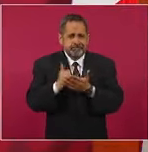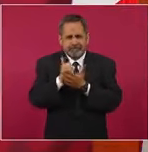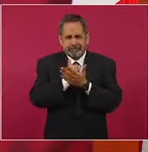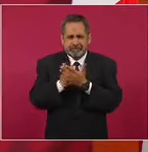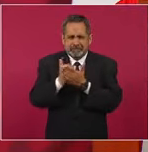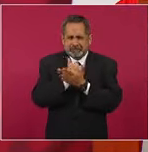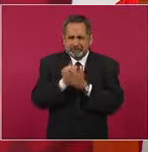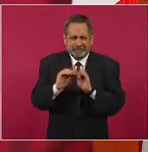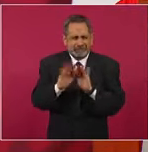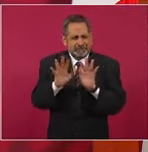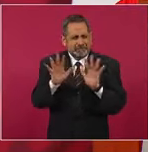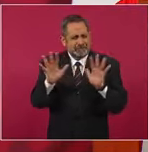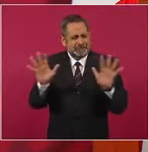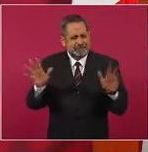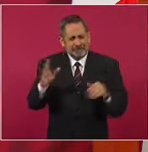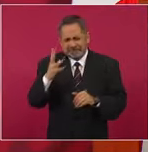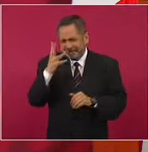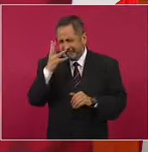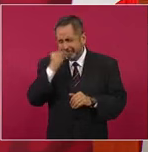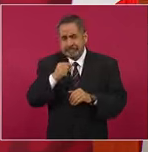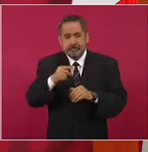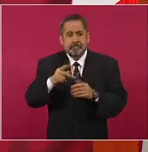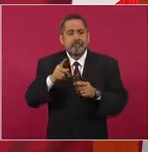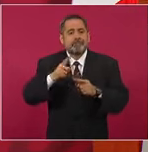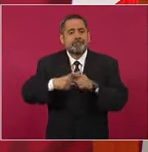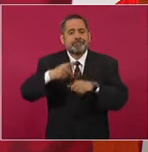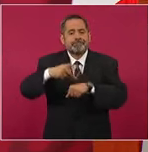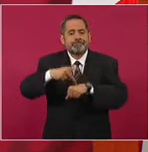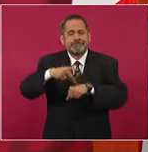por la piedra.